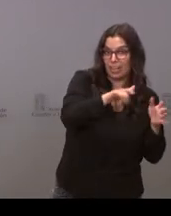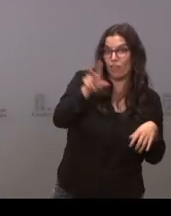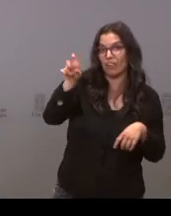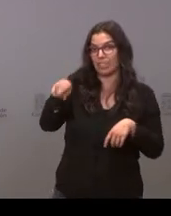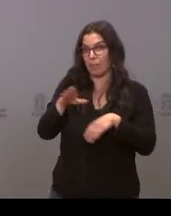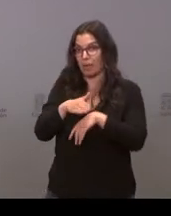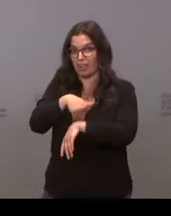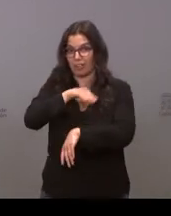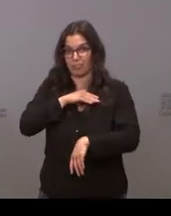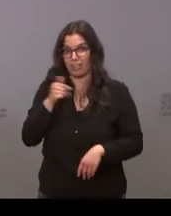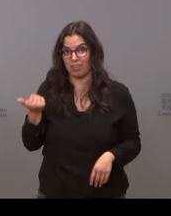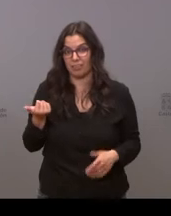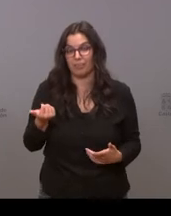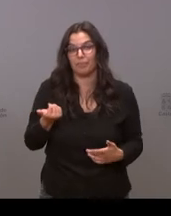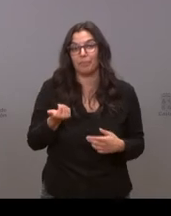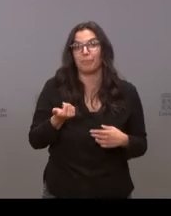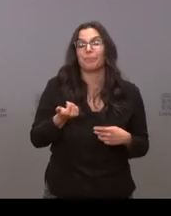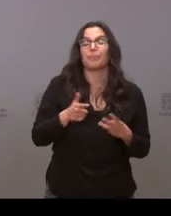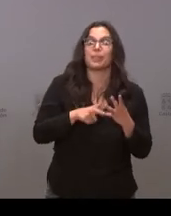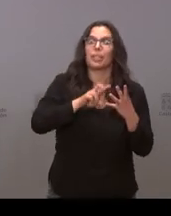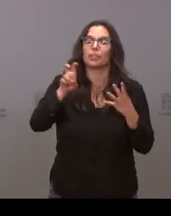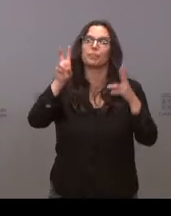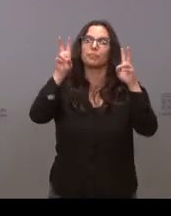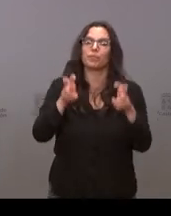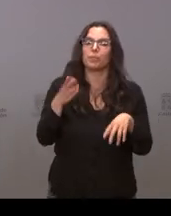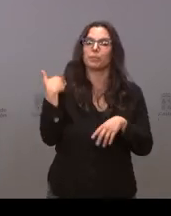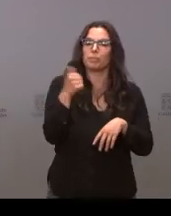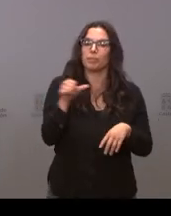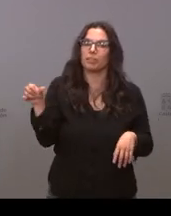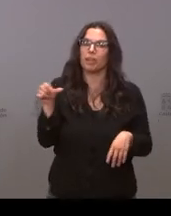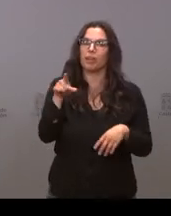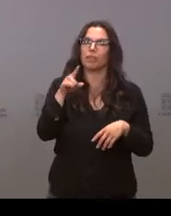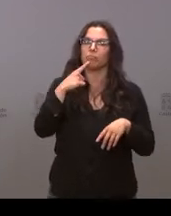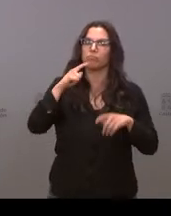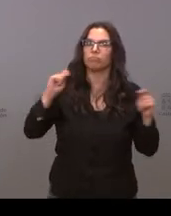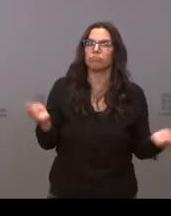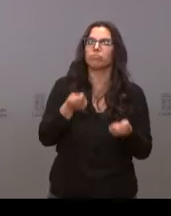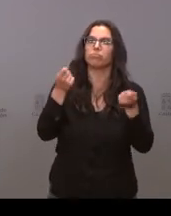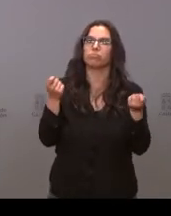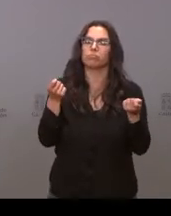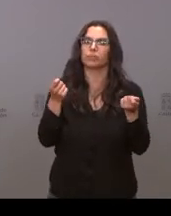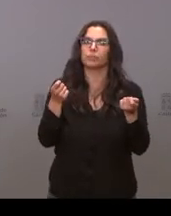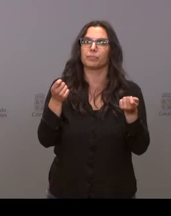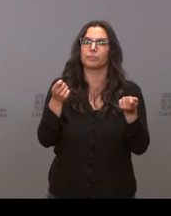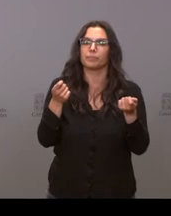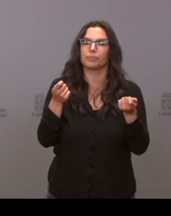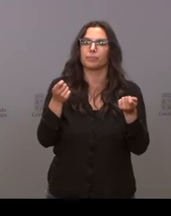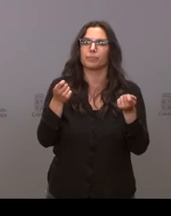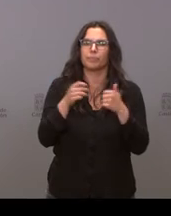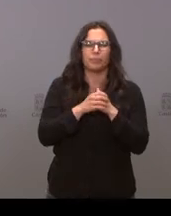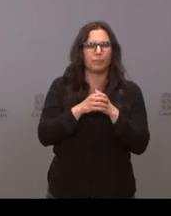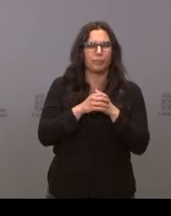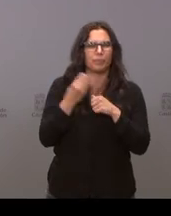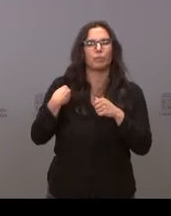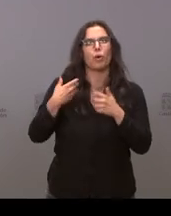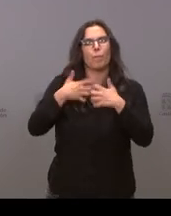hablando ya cambiando un poquito de tema la semana pasada se anunció la recepción del polígono industrial de Valcorva